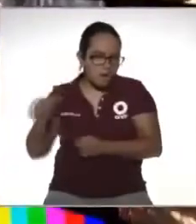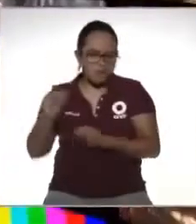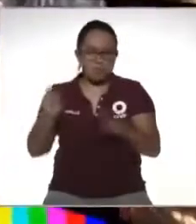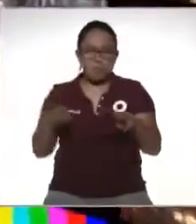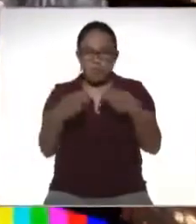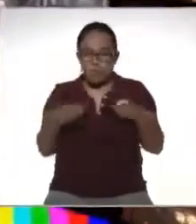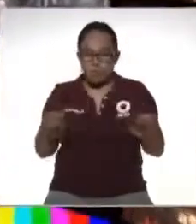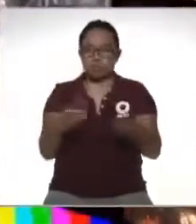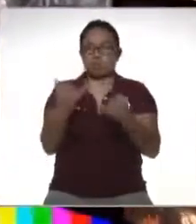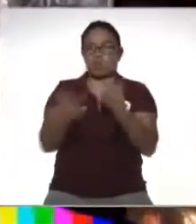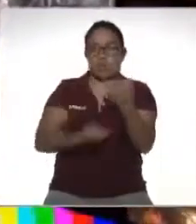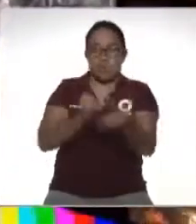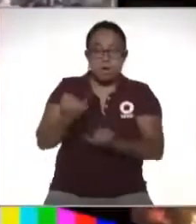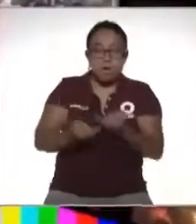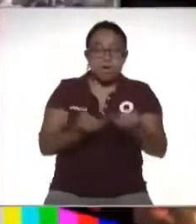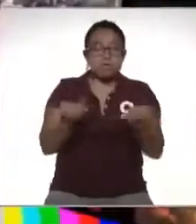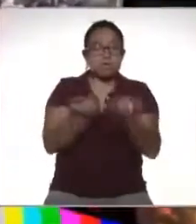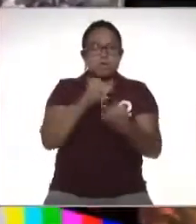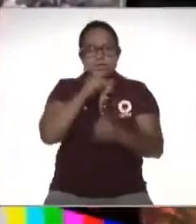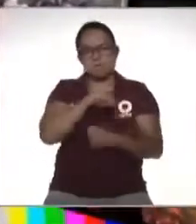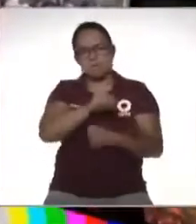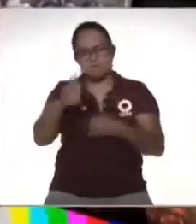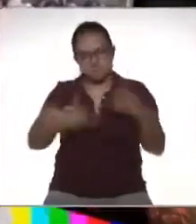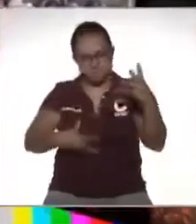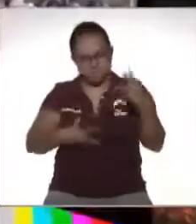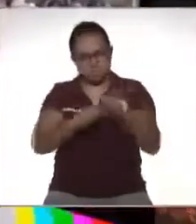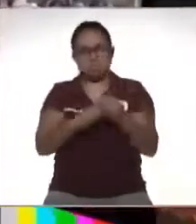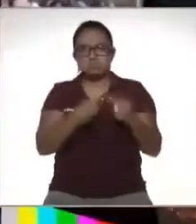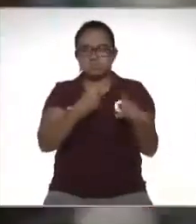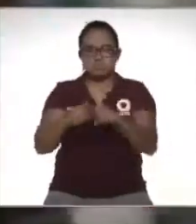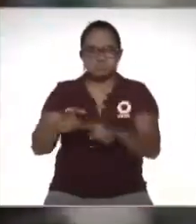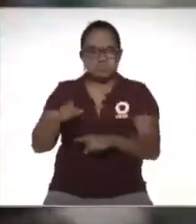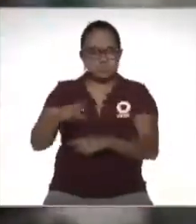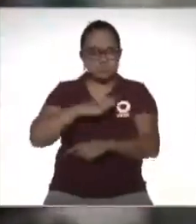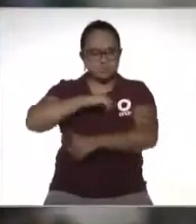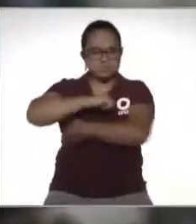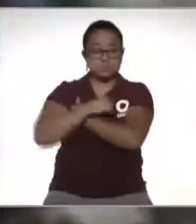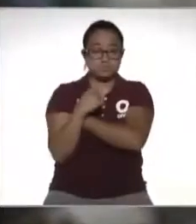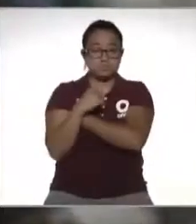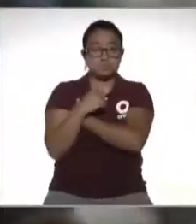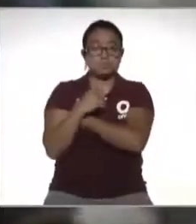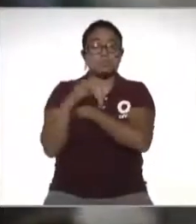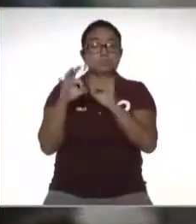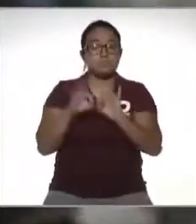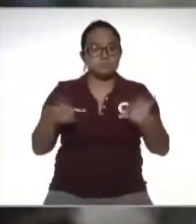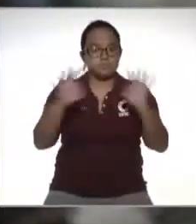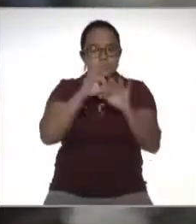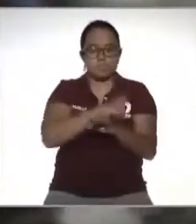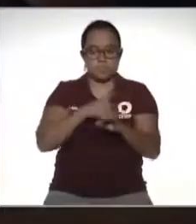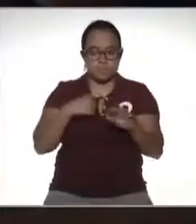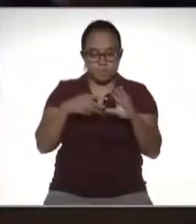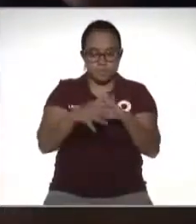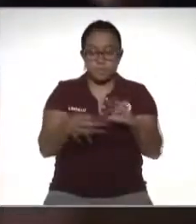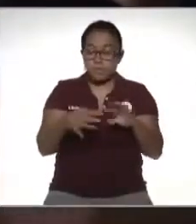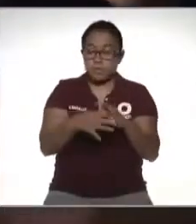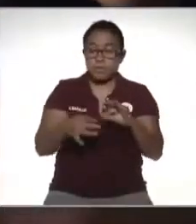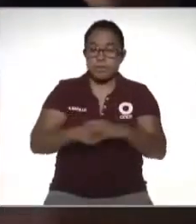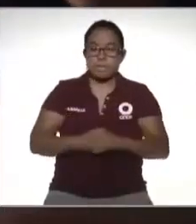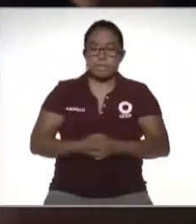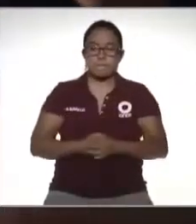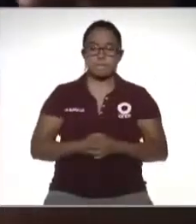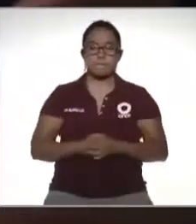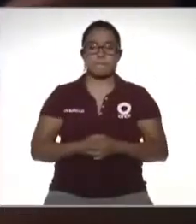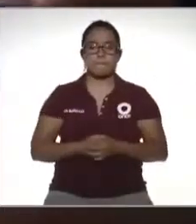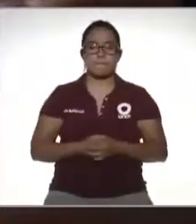juegos así como otros contenidos multimedia es importante hacer hincapié que no